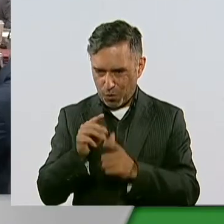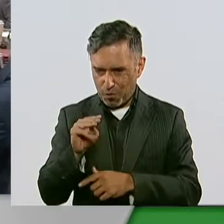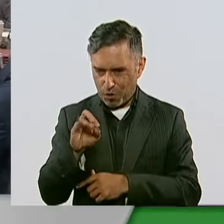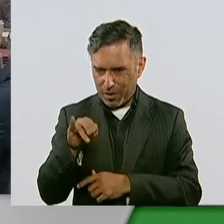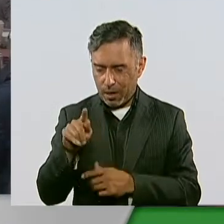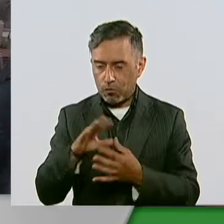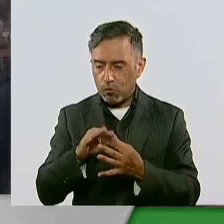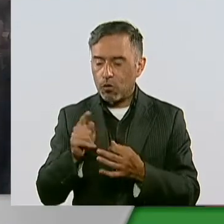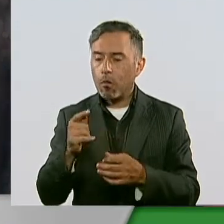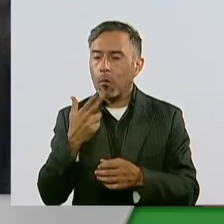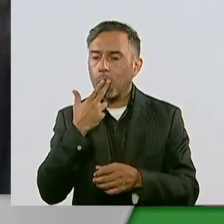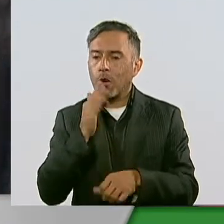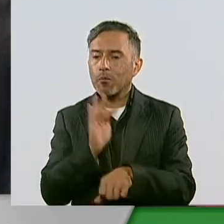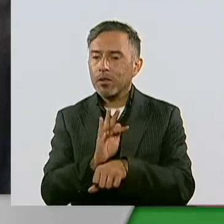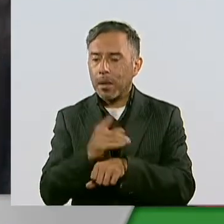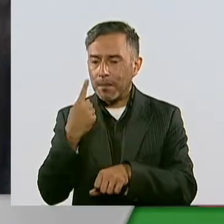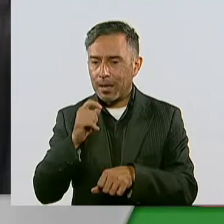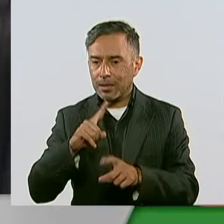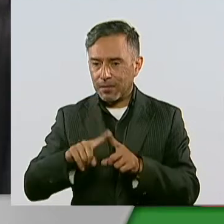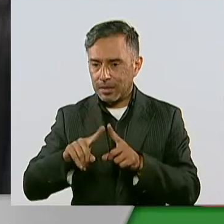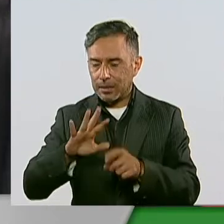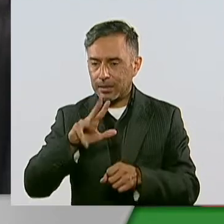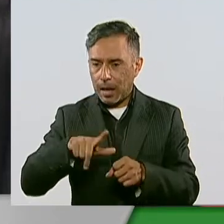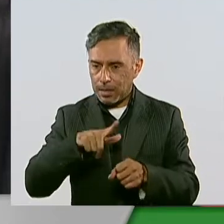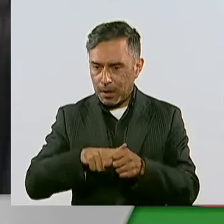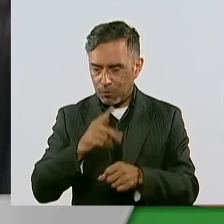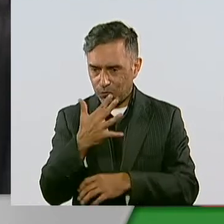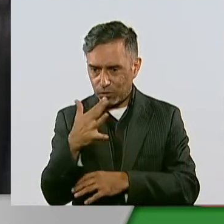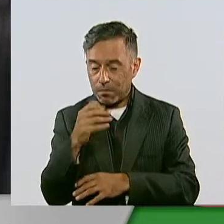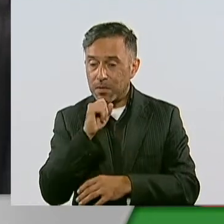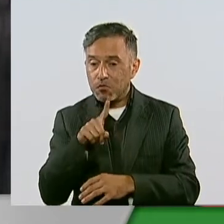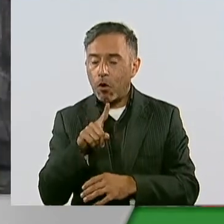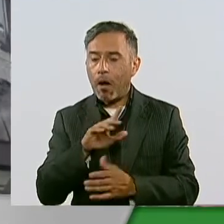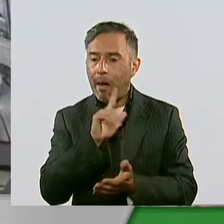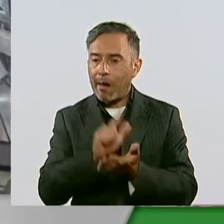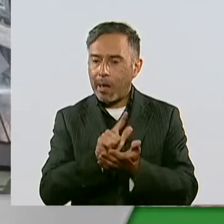protección para las especies animales y también por legislar en la materia.